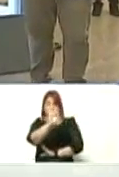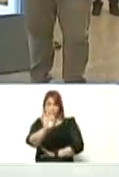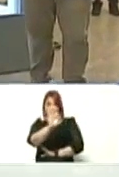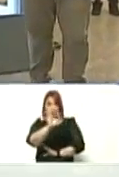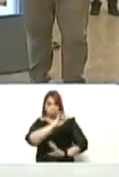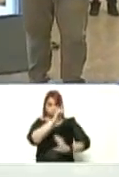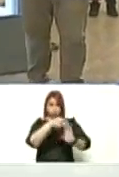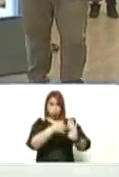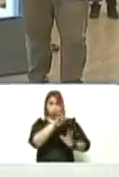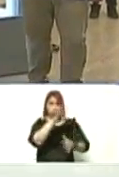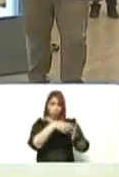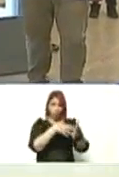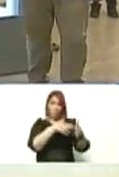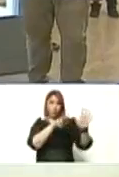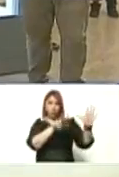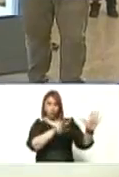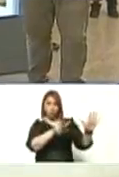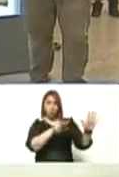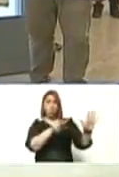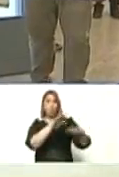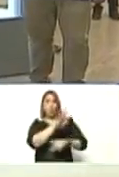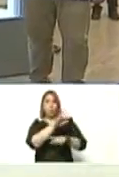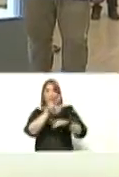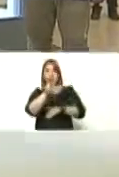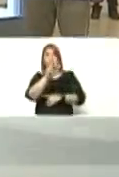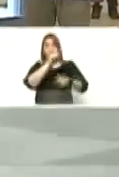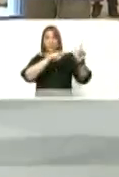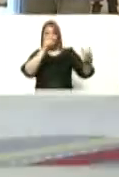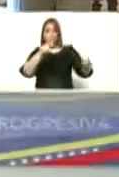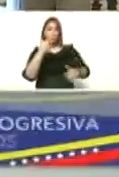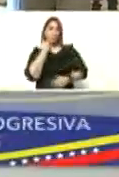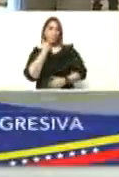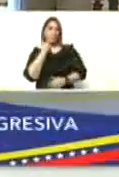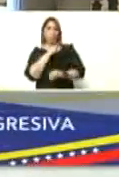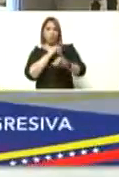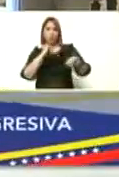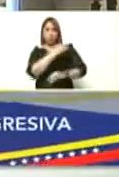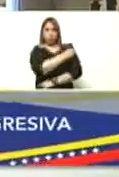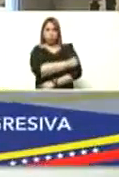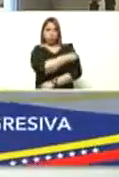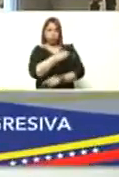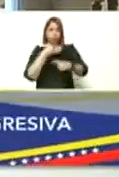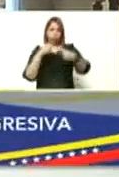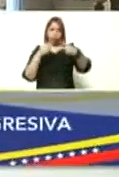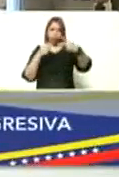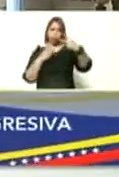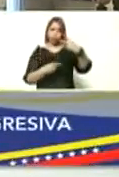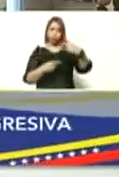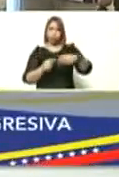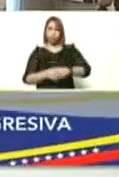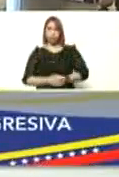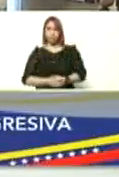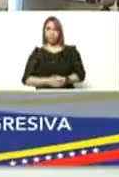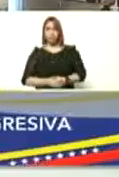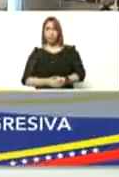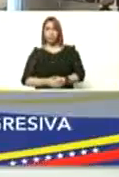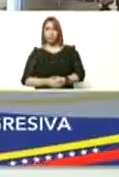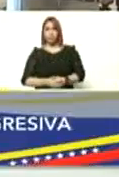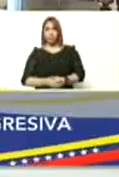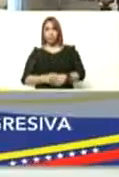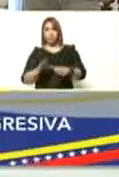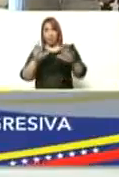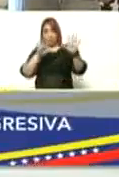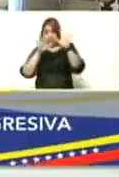cuatro mil ochocientos cuarenta y tres compatriotas hospitalizados en distintos niveles y el